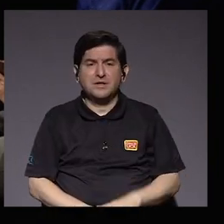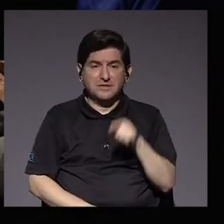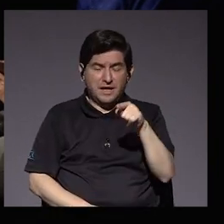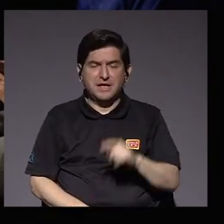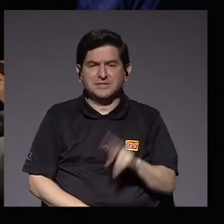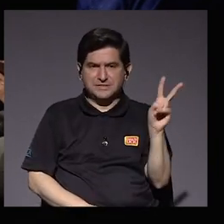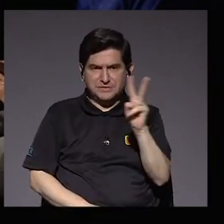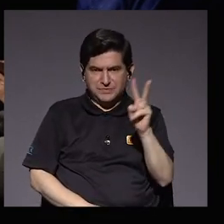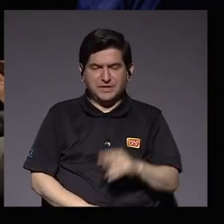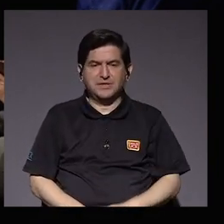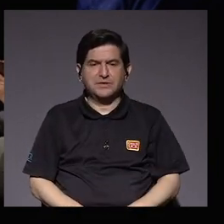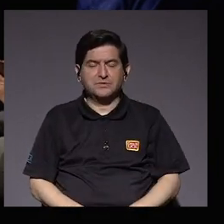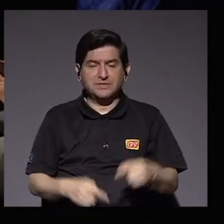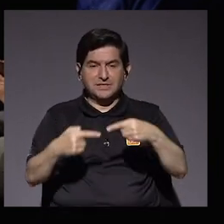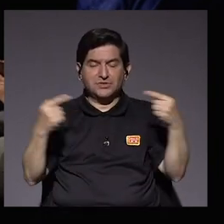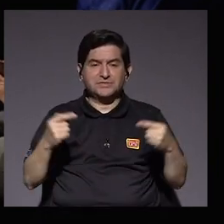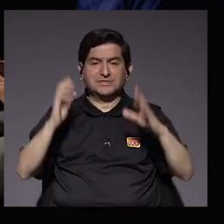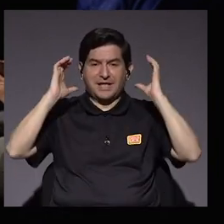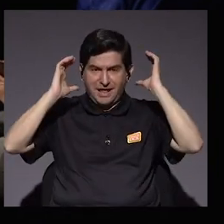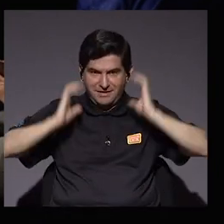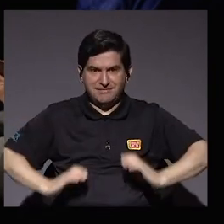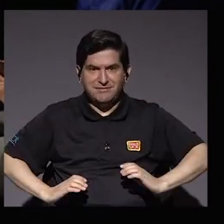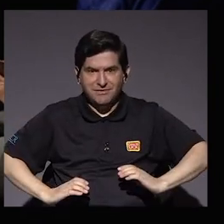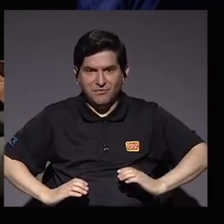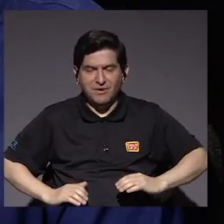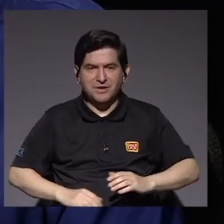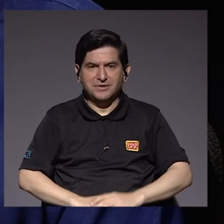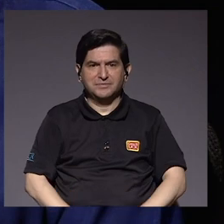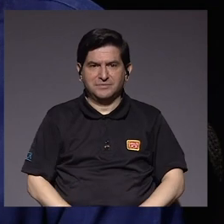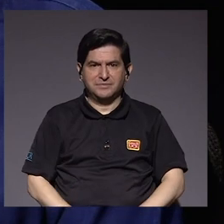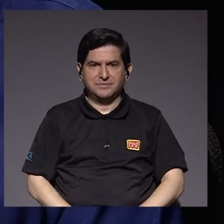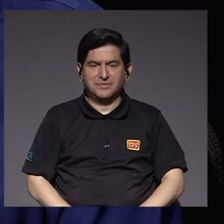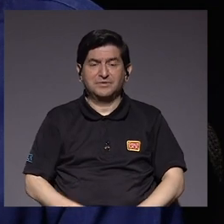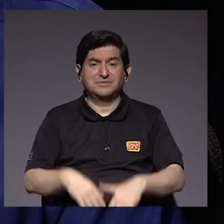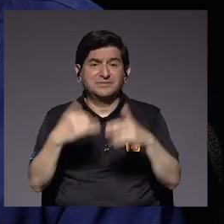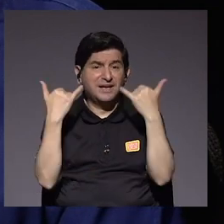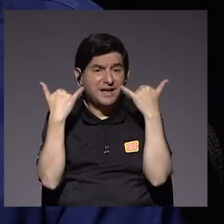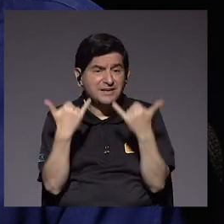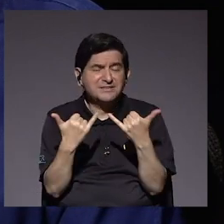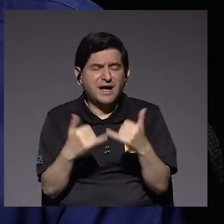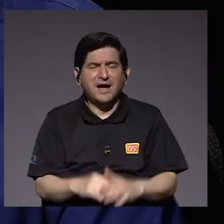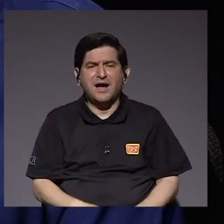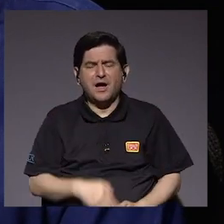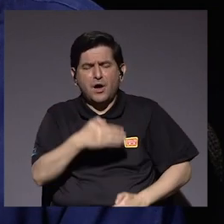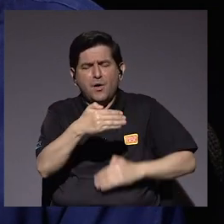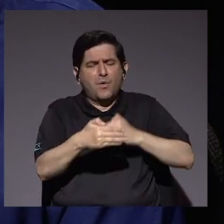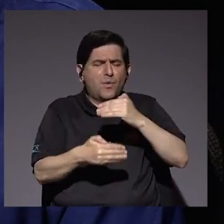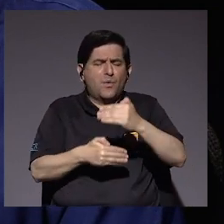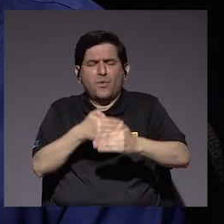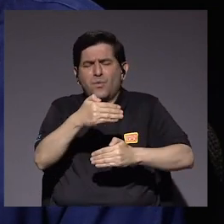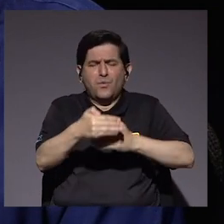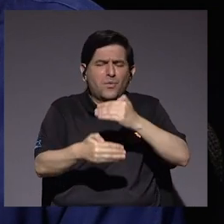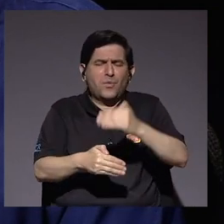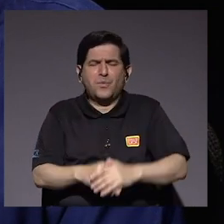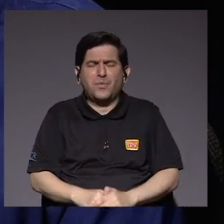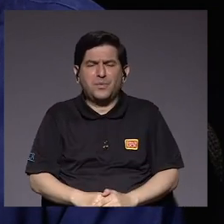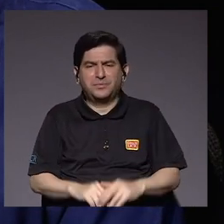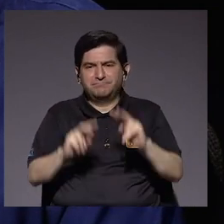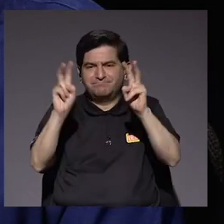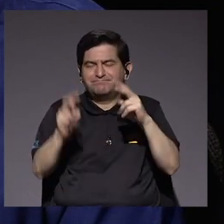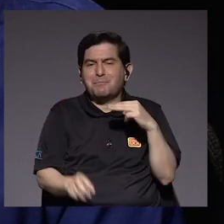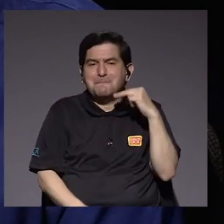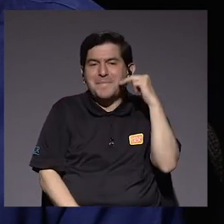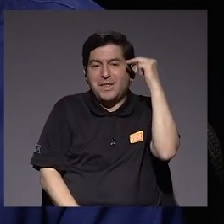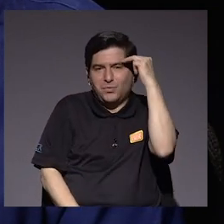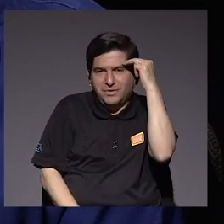las proteínas virales, entonces son anticuerpos que han madurado, han tenido un proceso de